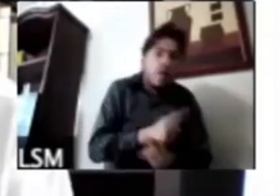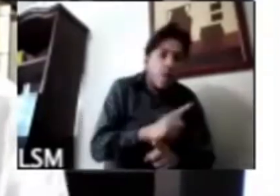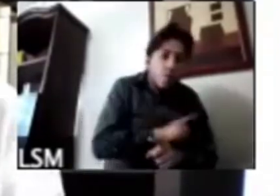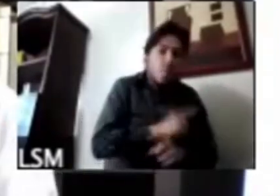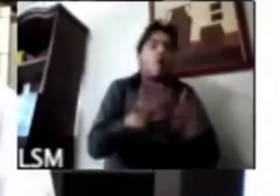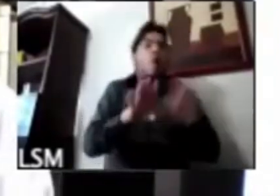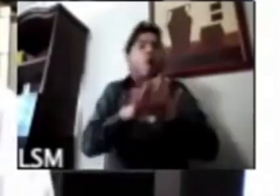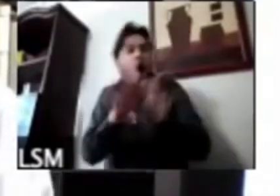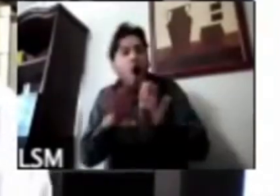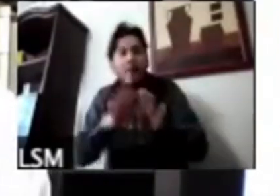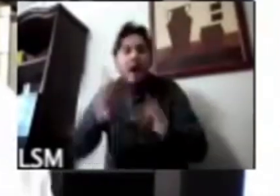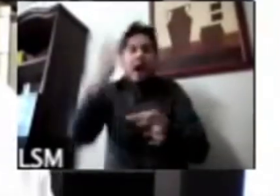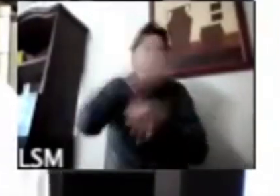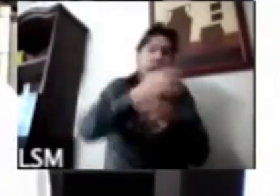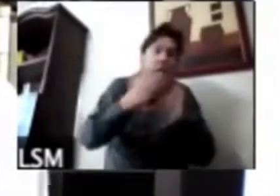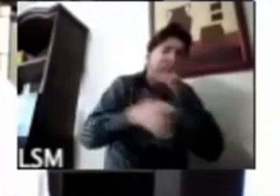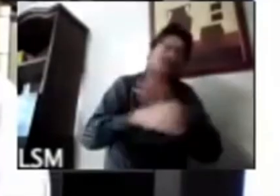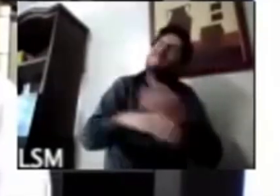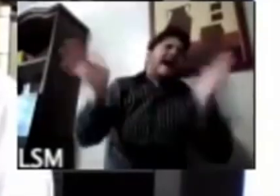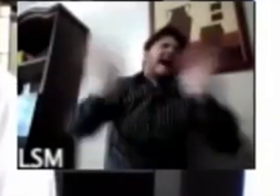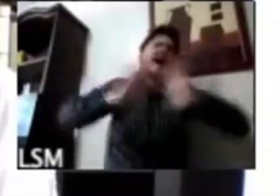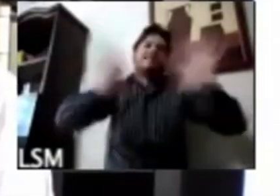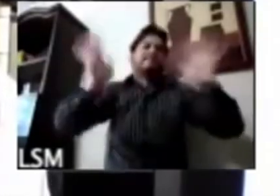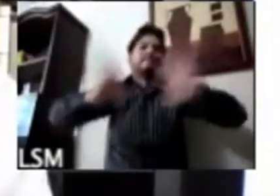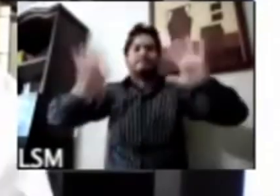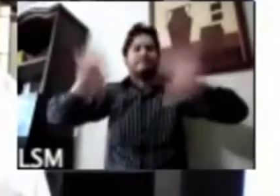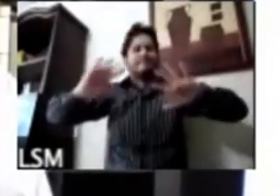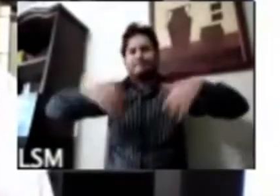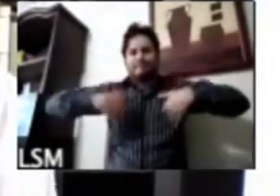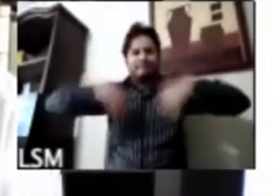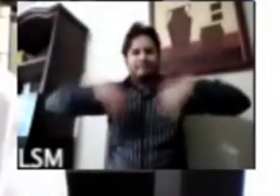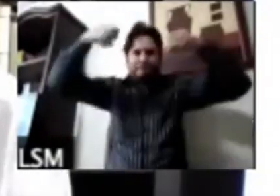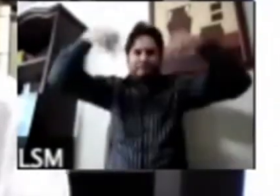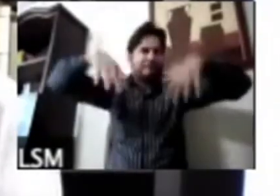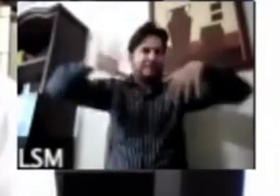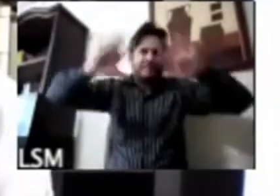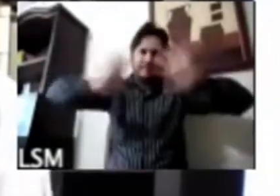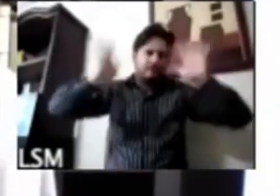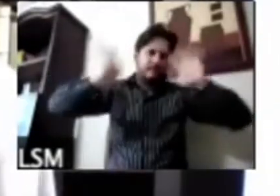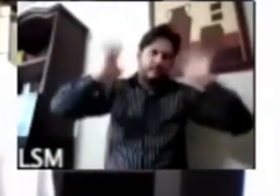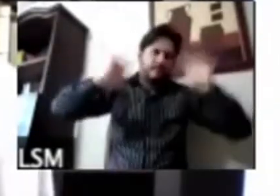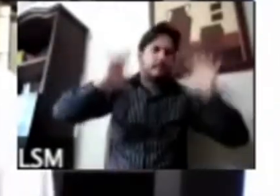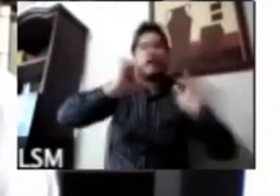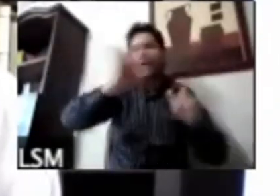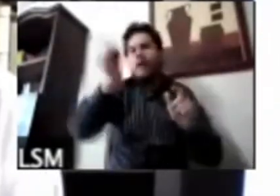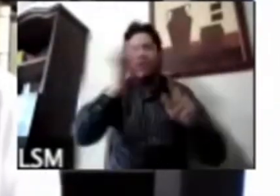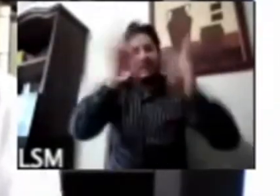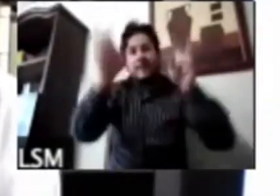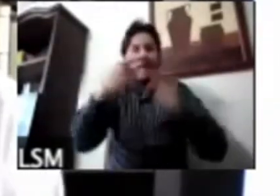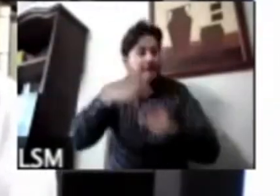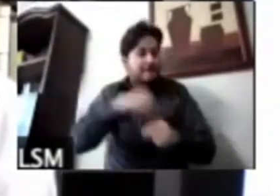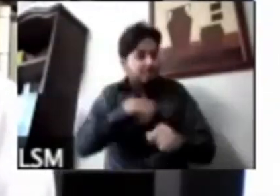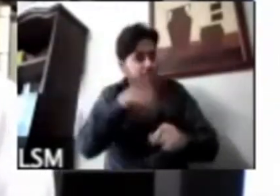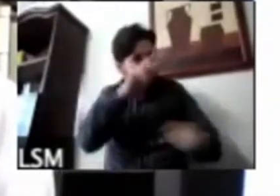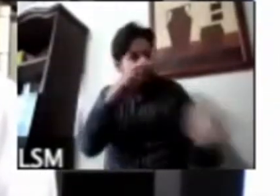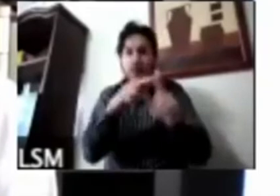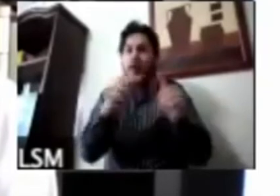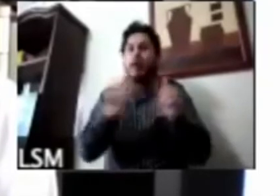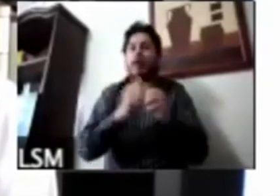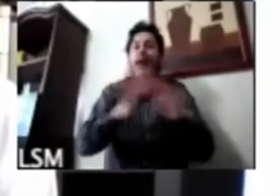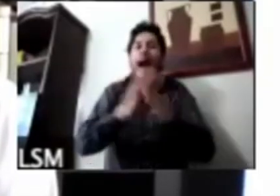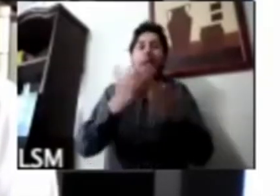creo que hay analistas mucho más enterados e informados que yo para ello pero desde el punto de vista de opinión pública